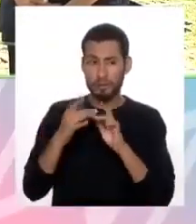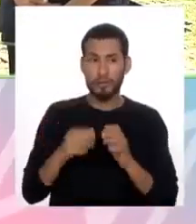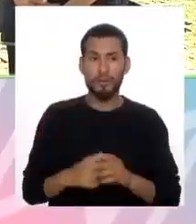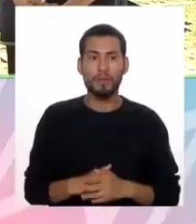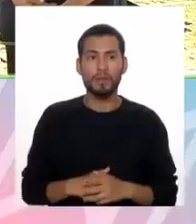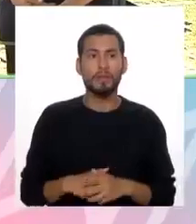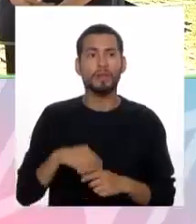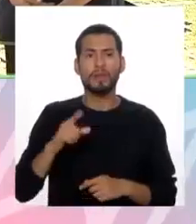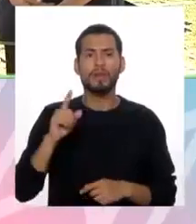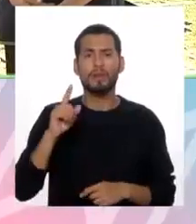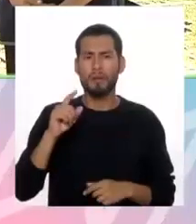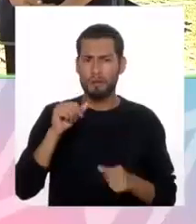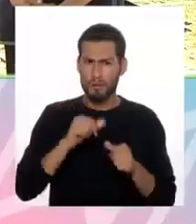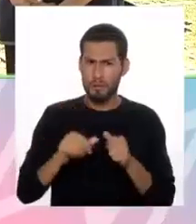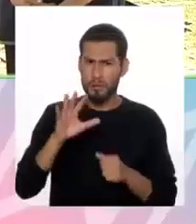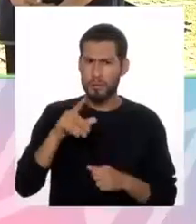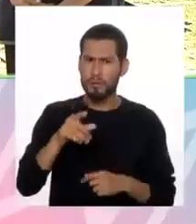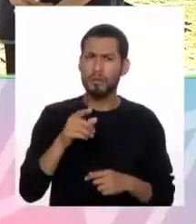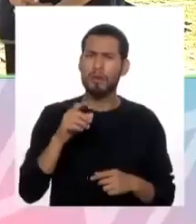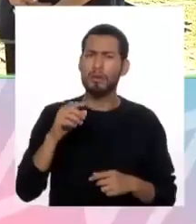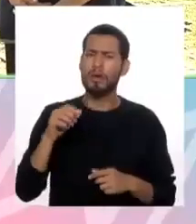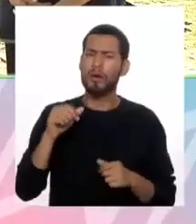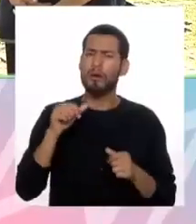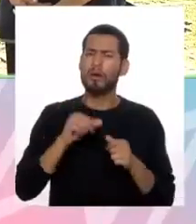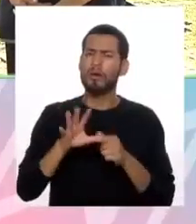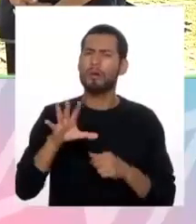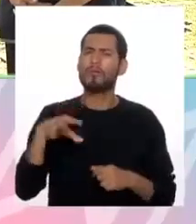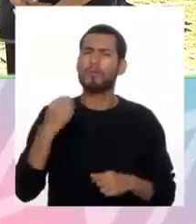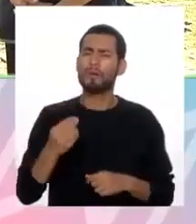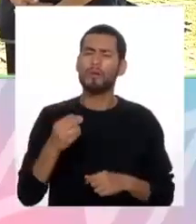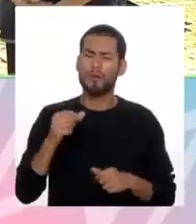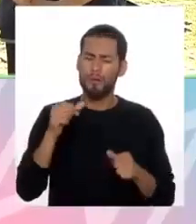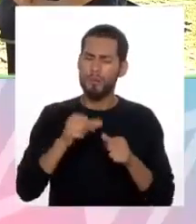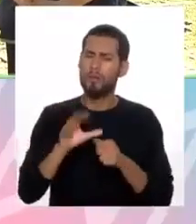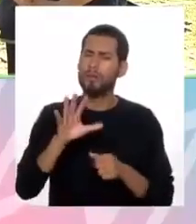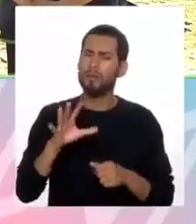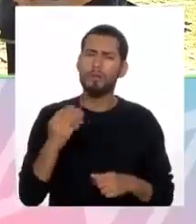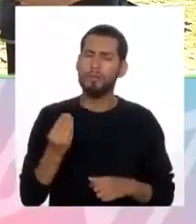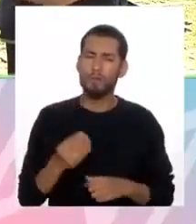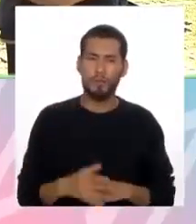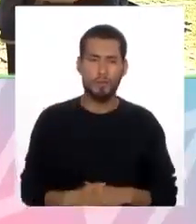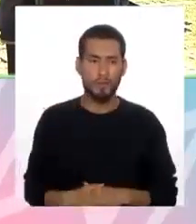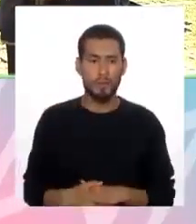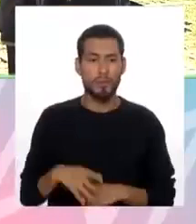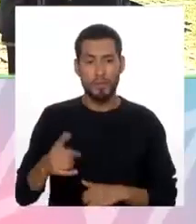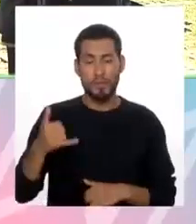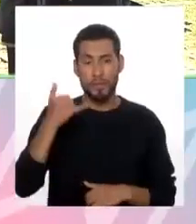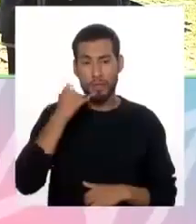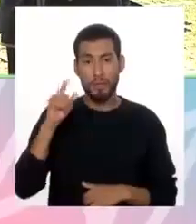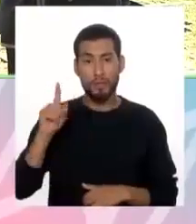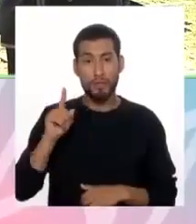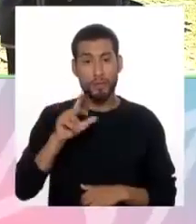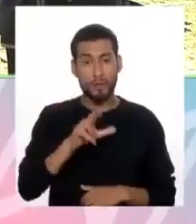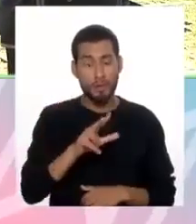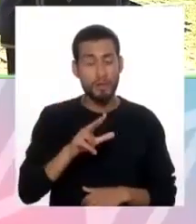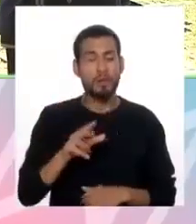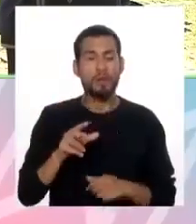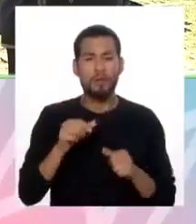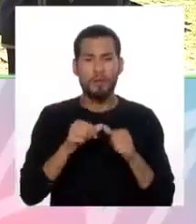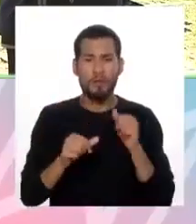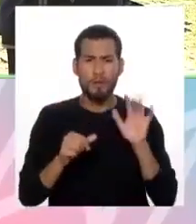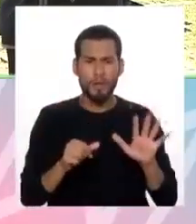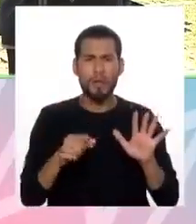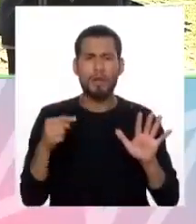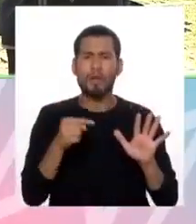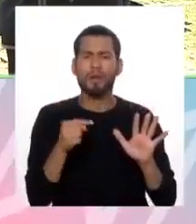Sí. La opción 5, cuéntanos sobre la opción 5, ¿por qué debemos marcar la opción 5? La opción 5 se marca para tener un, conocer,